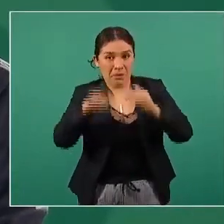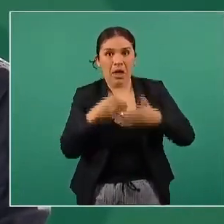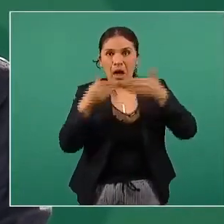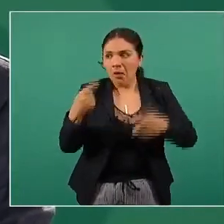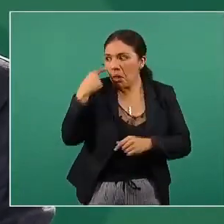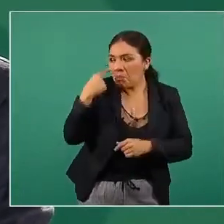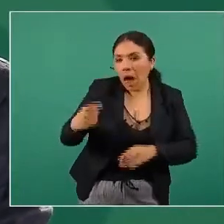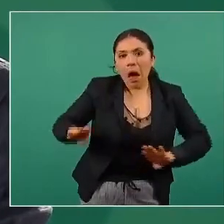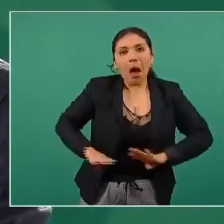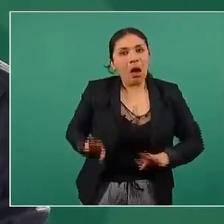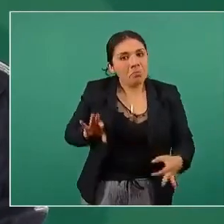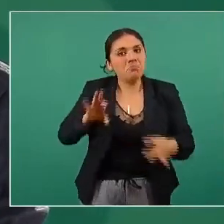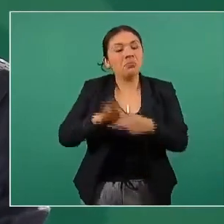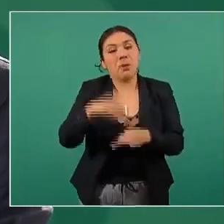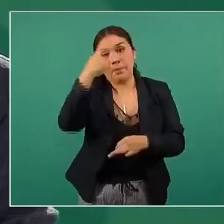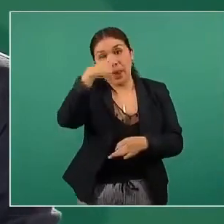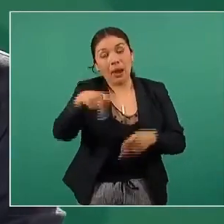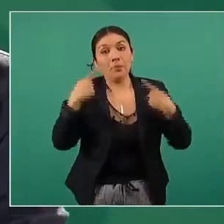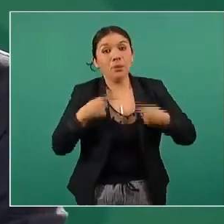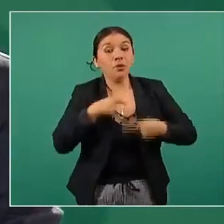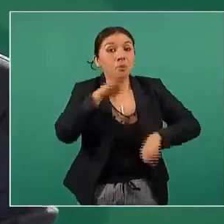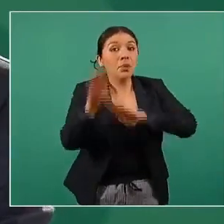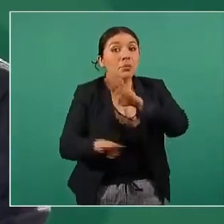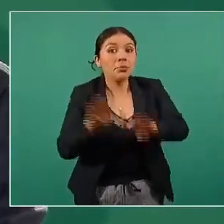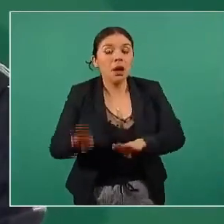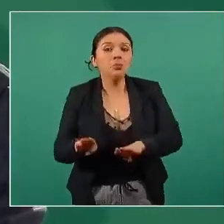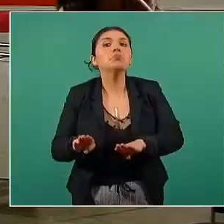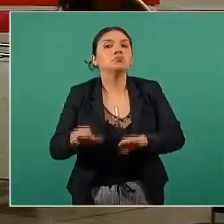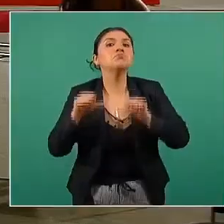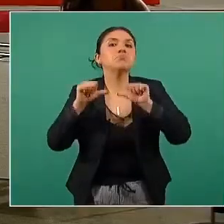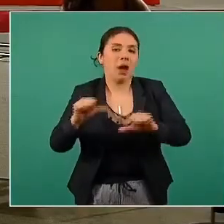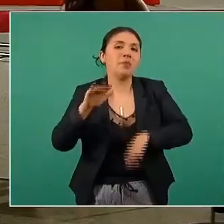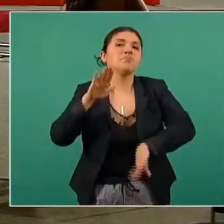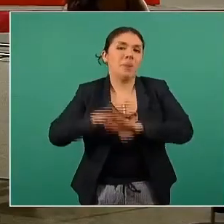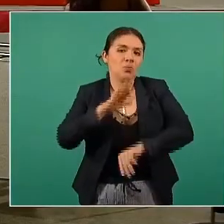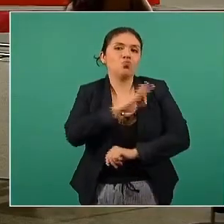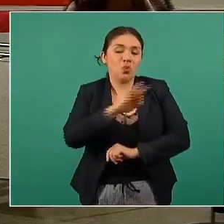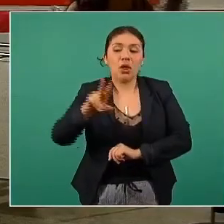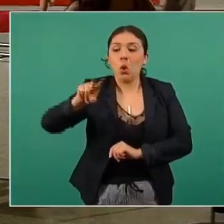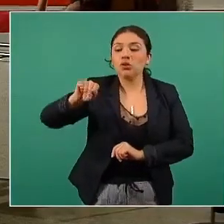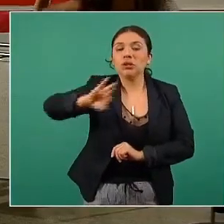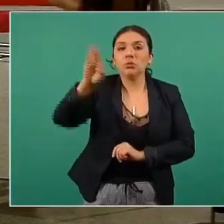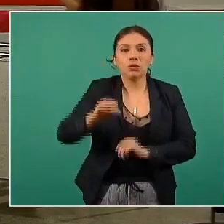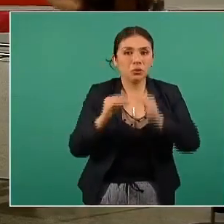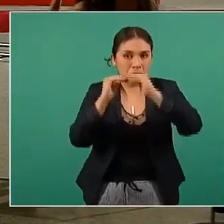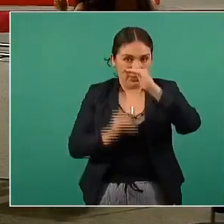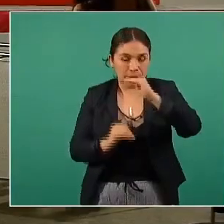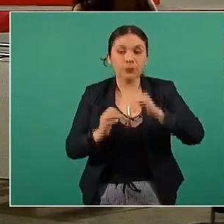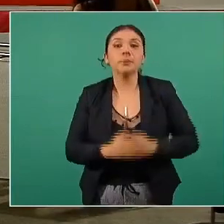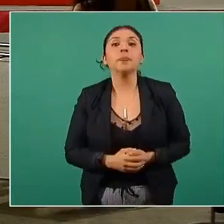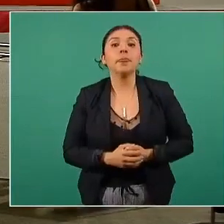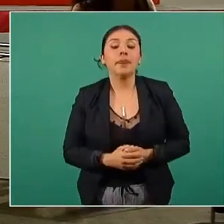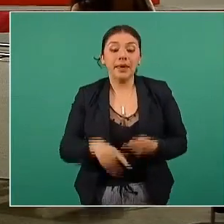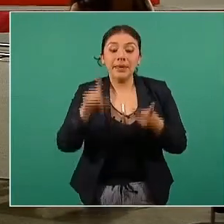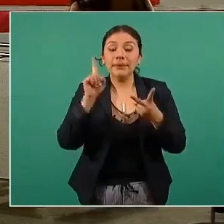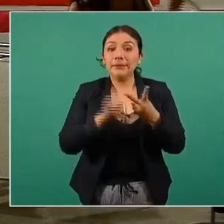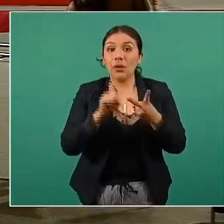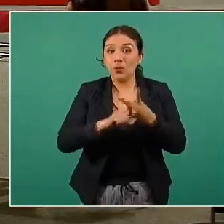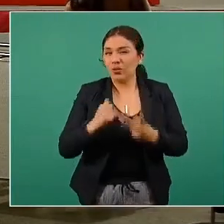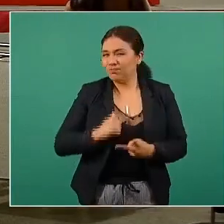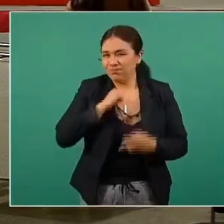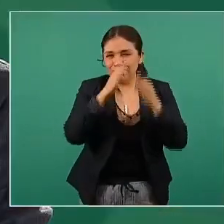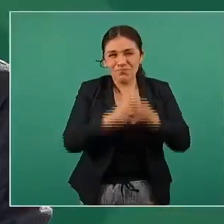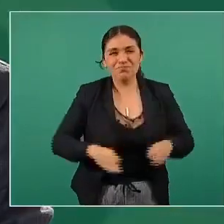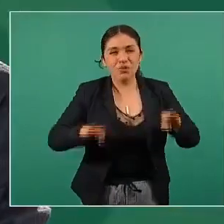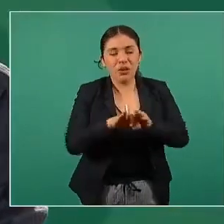ocurrido, la mortalidad en una proporción muy sustancial, 80%. Segundo eje de priorización,